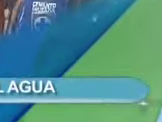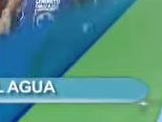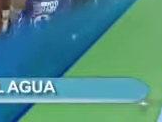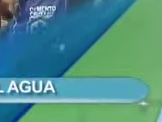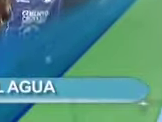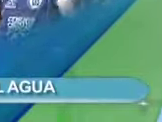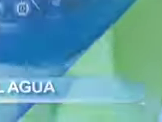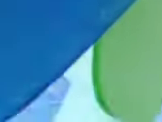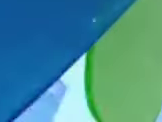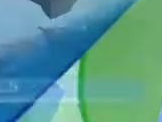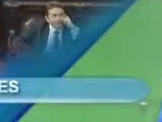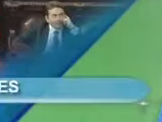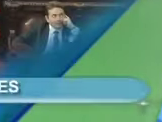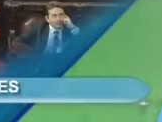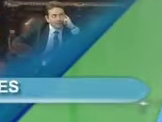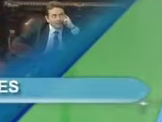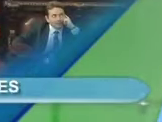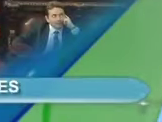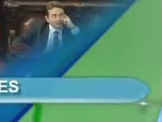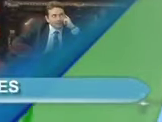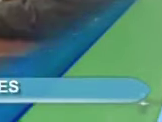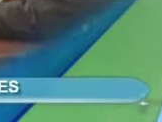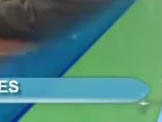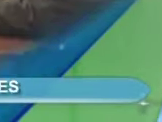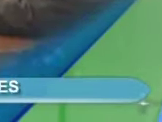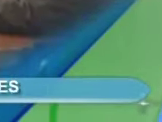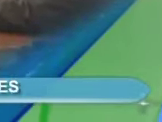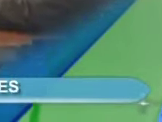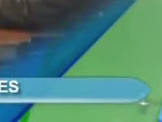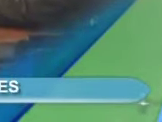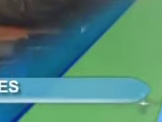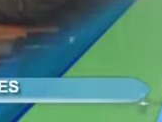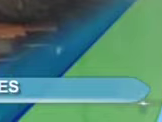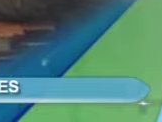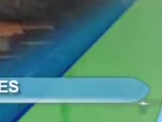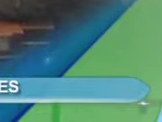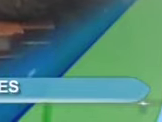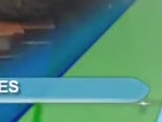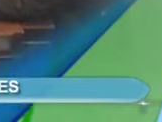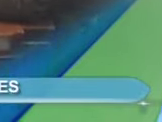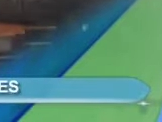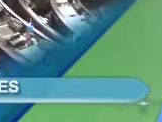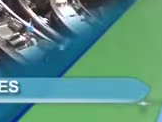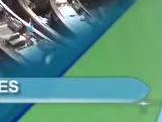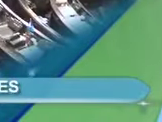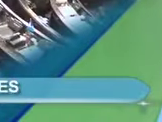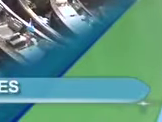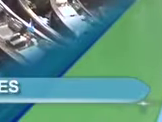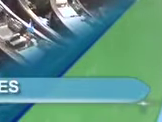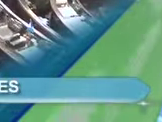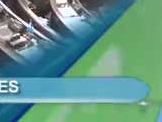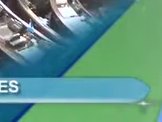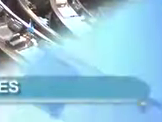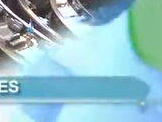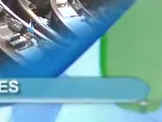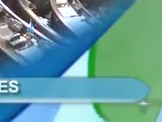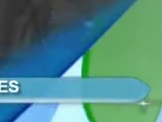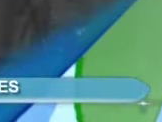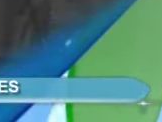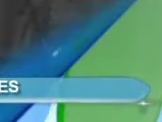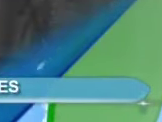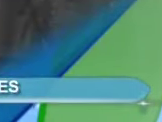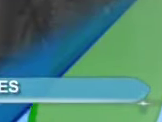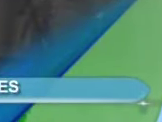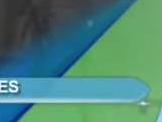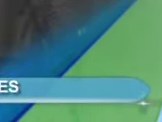desabastecimiento de agua. Tras dos semanas de ausencia, vuelven las inolvidables para revelar toda la verdad, más serias que